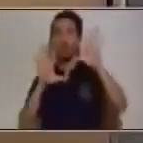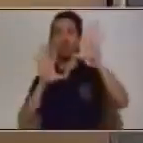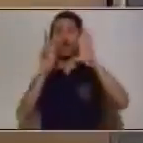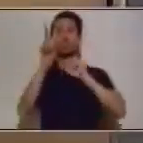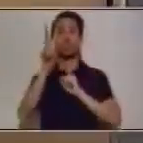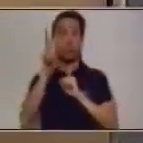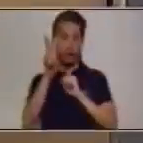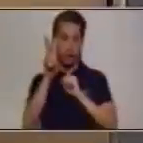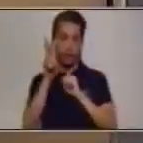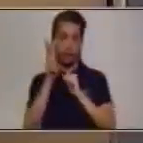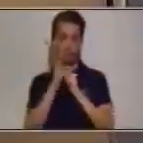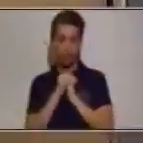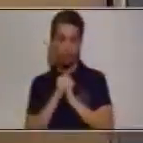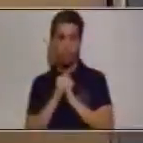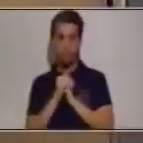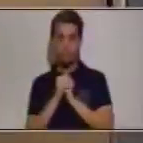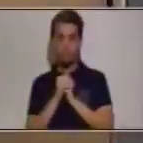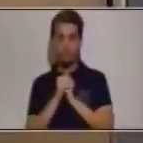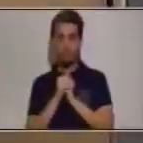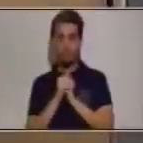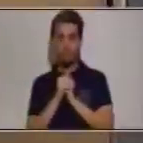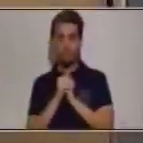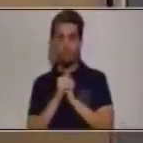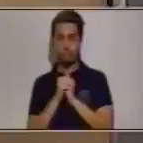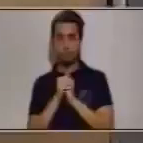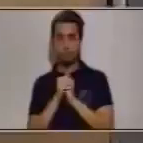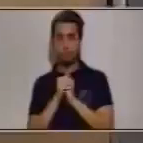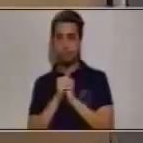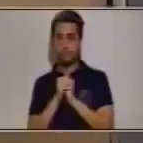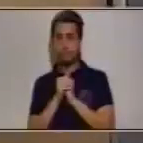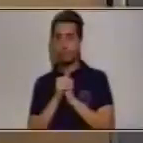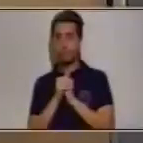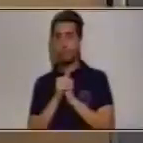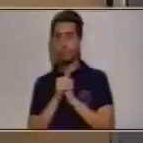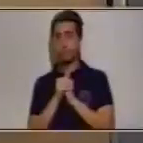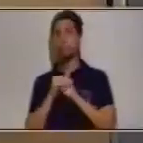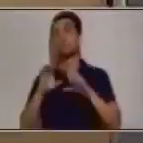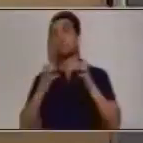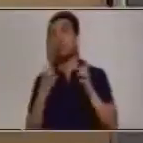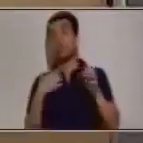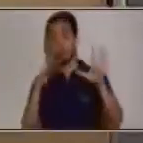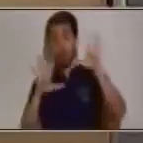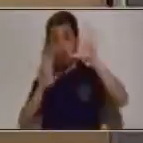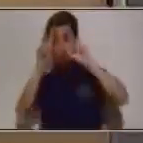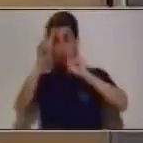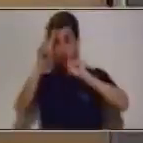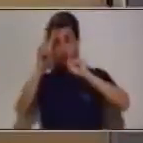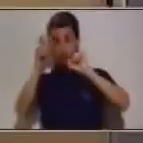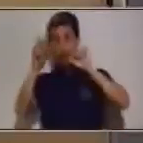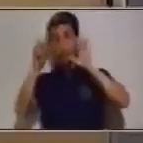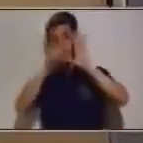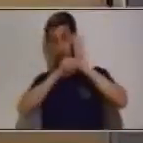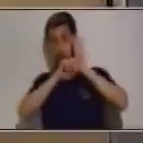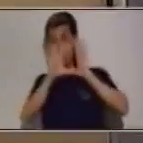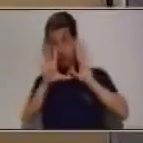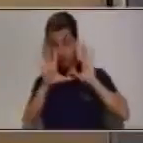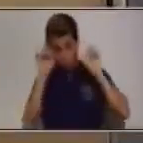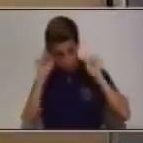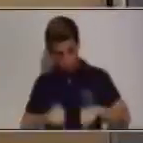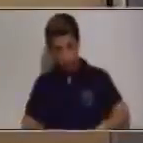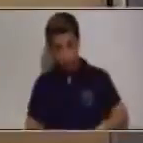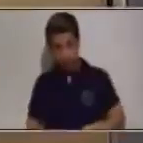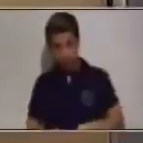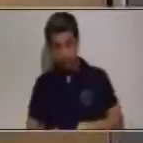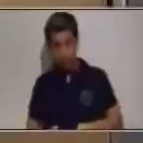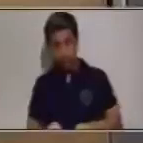doce. Y es posible que al doce le quite cinco. Es posible que al doce le quite le los cinco.